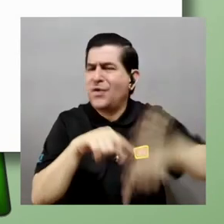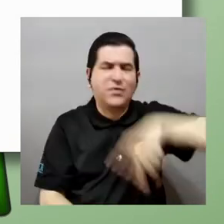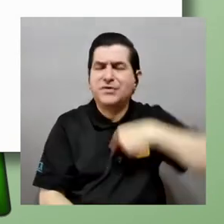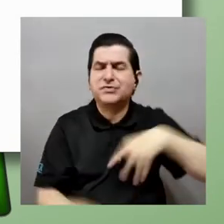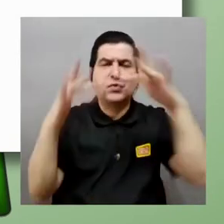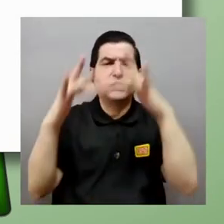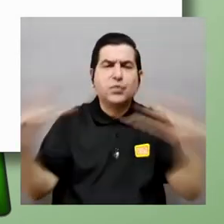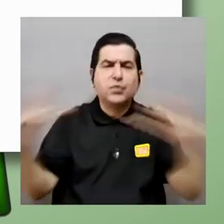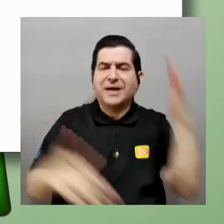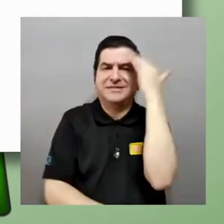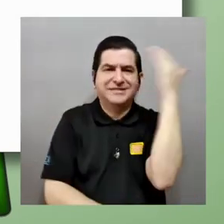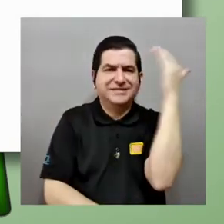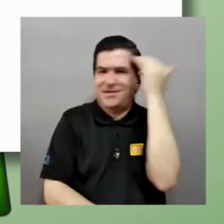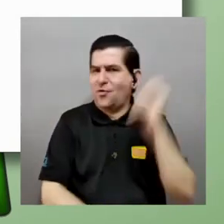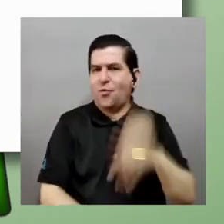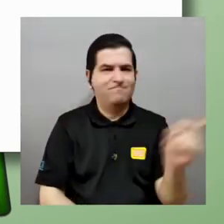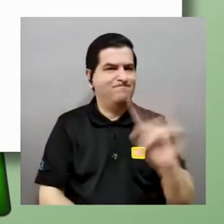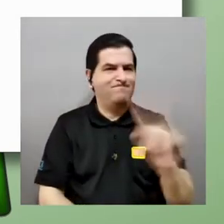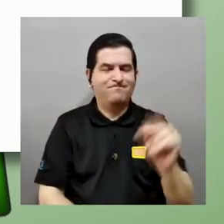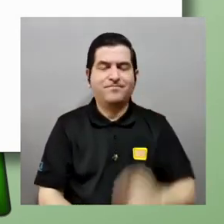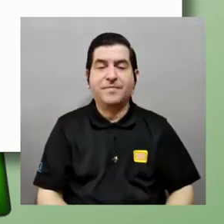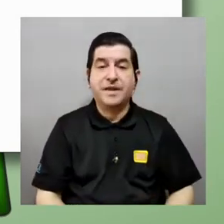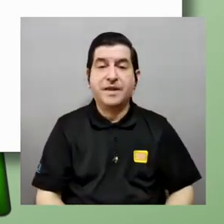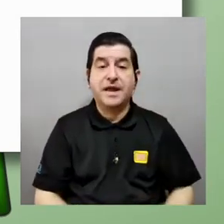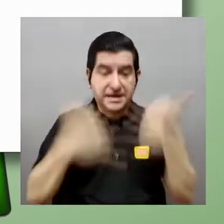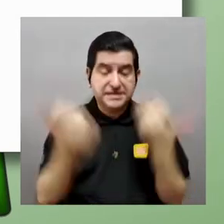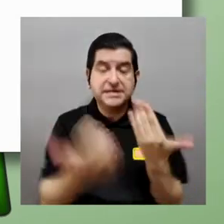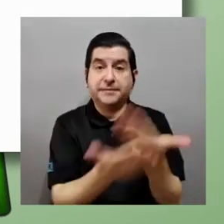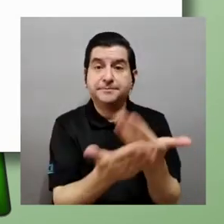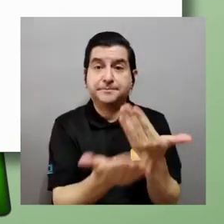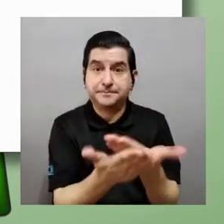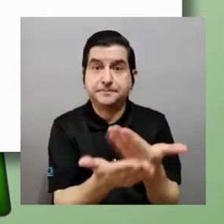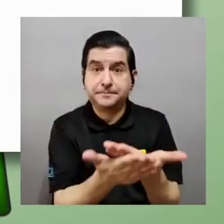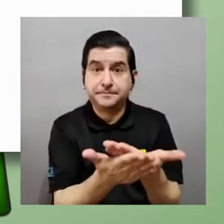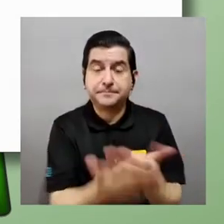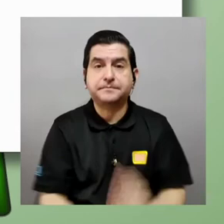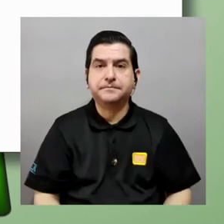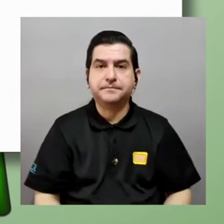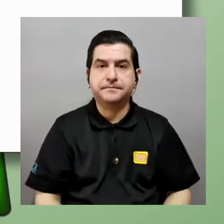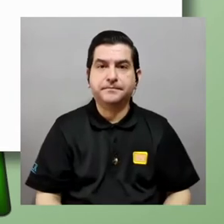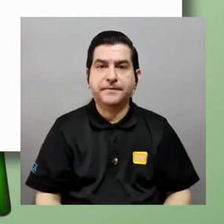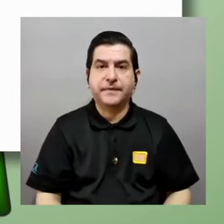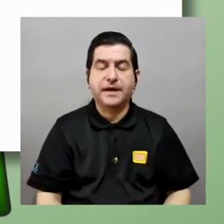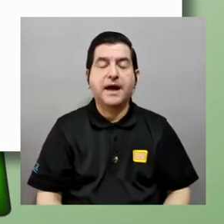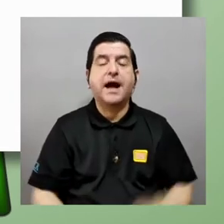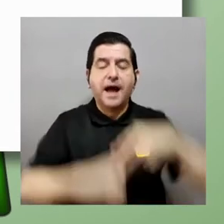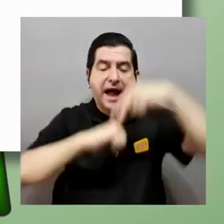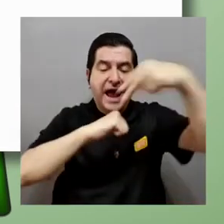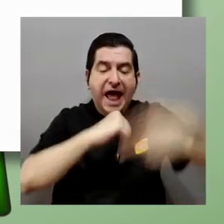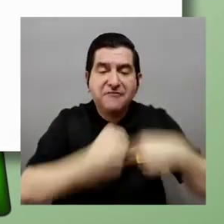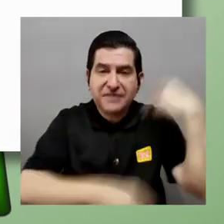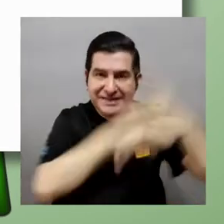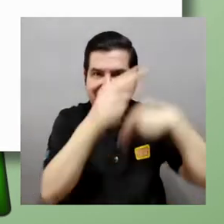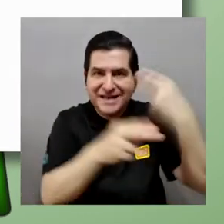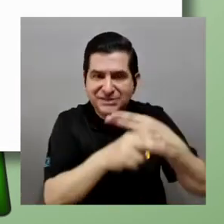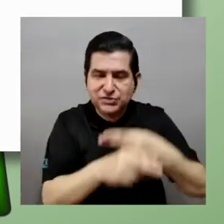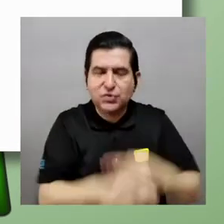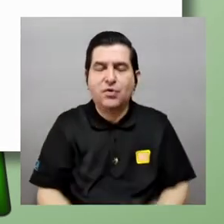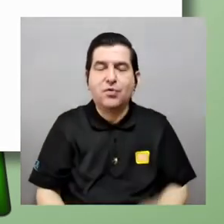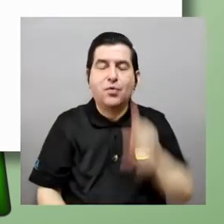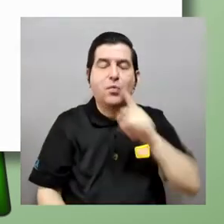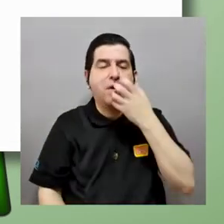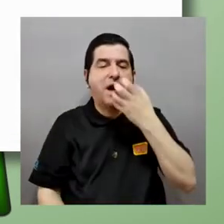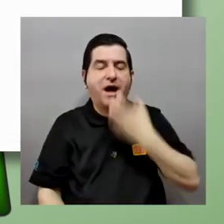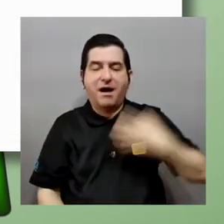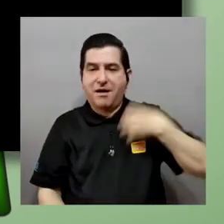no podemos dejar un vacío en el conocimiento al haber podido demostrar que tanto la gravitación universal como